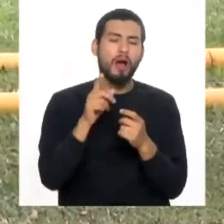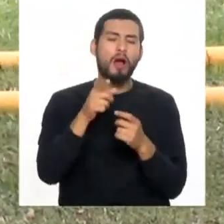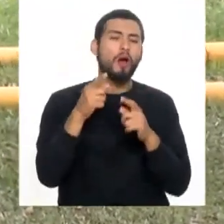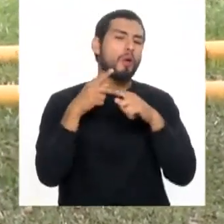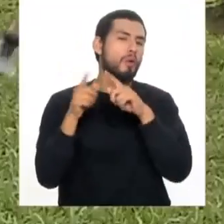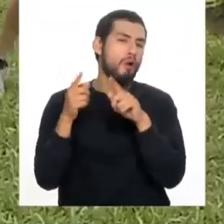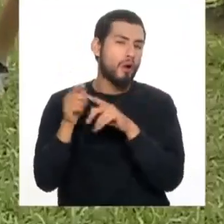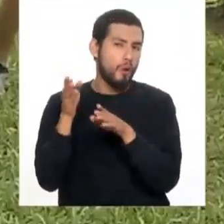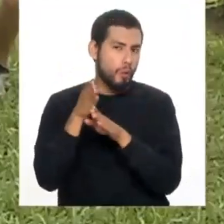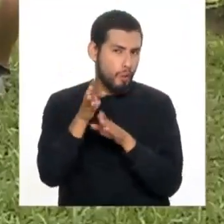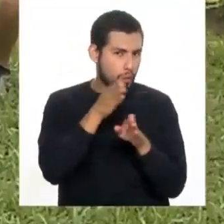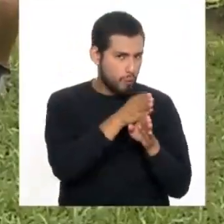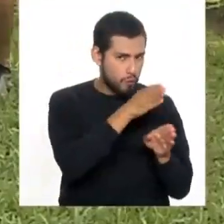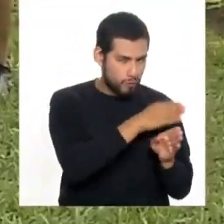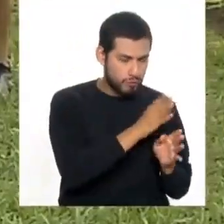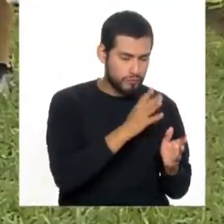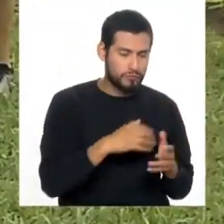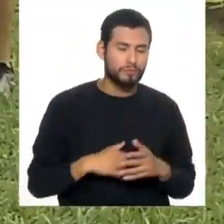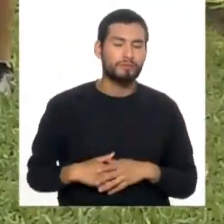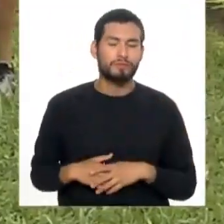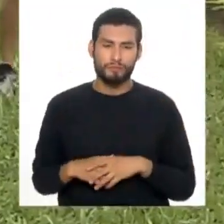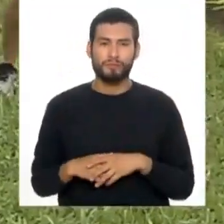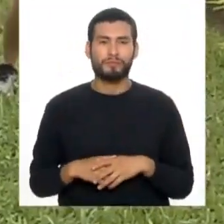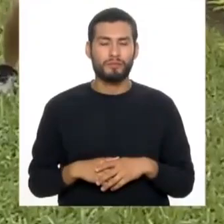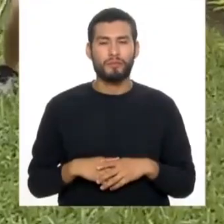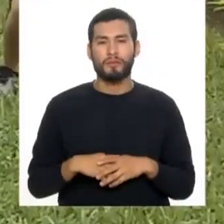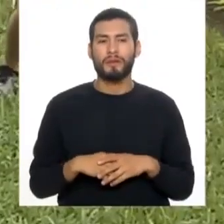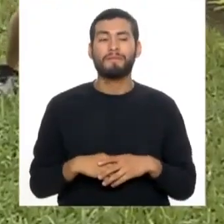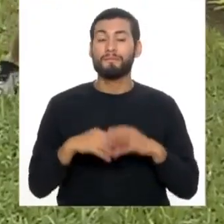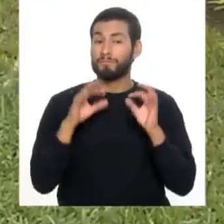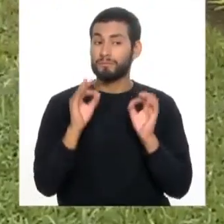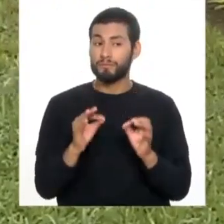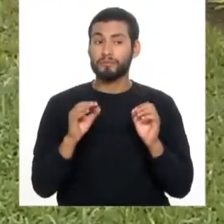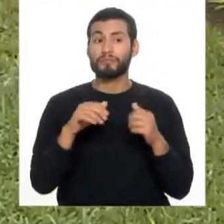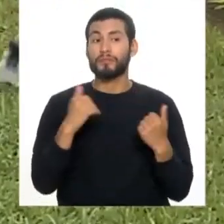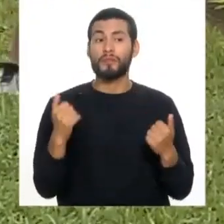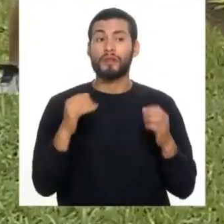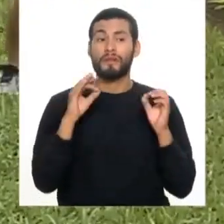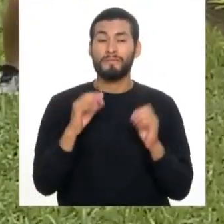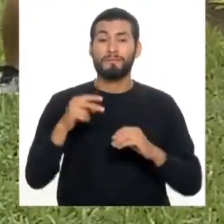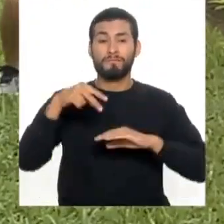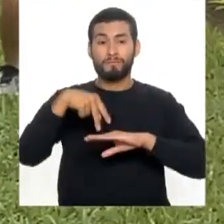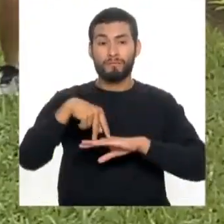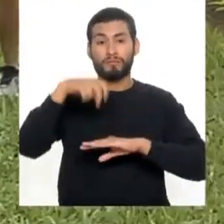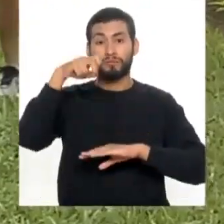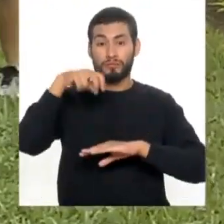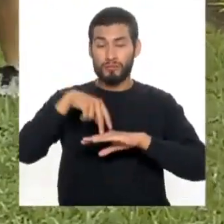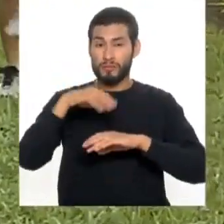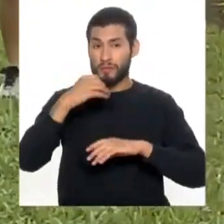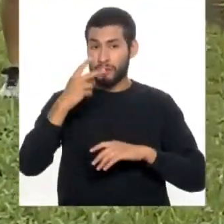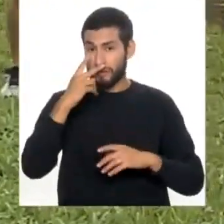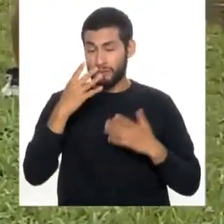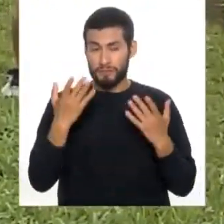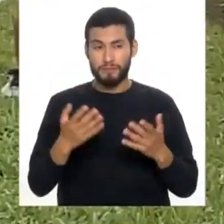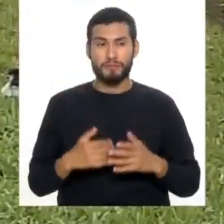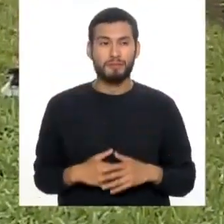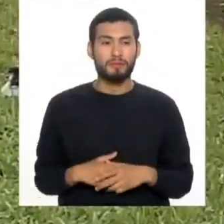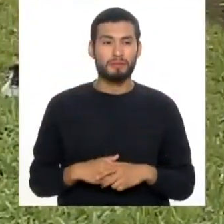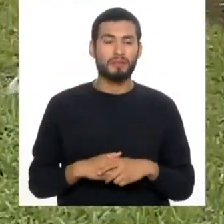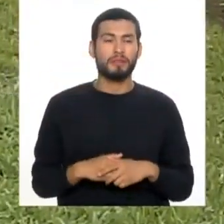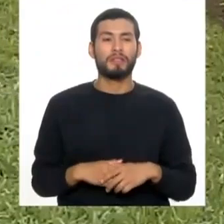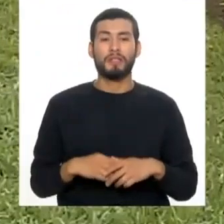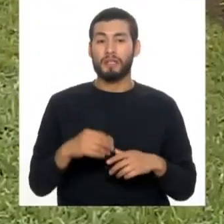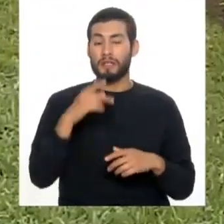variantes. Ahí está. Muy bien. Hacemos unos jumping jacks, unos polichinelas. Vamos, a ver. a ver.